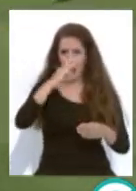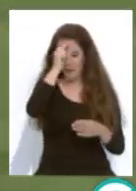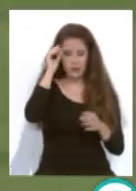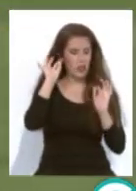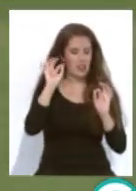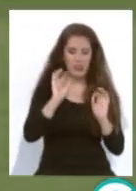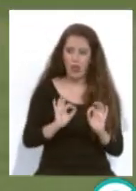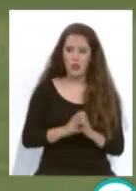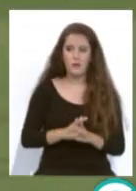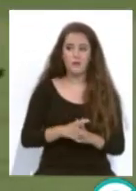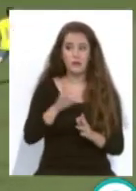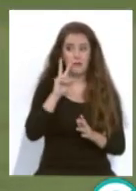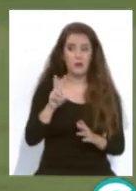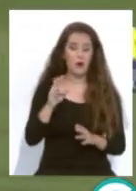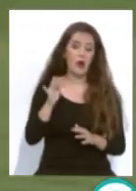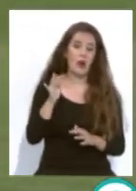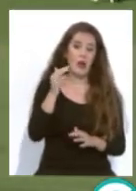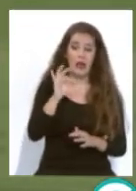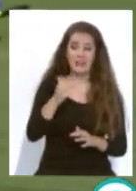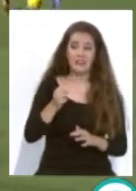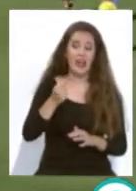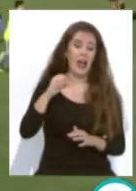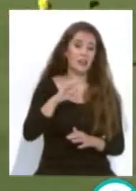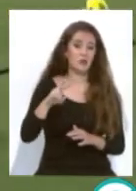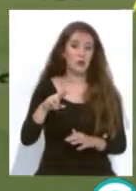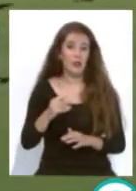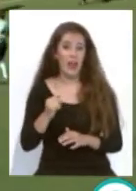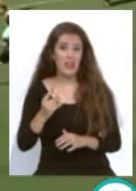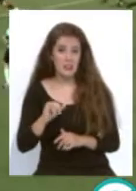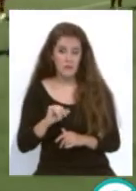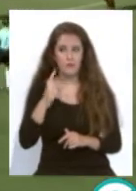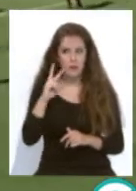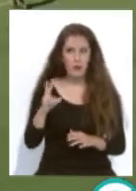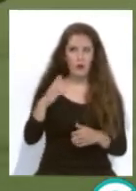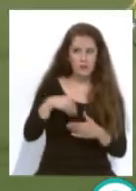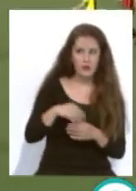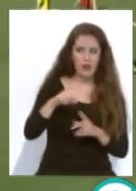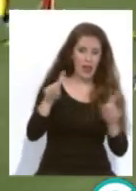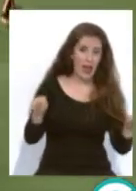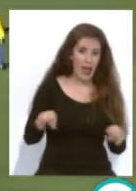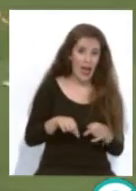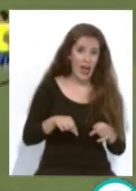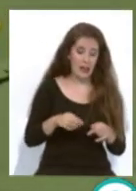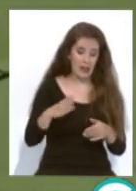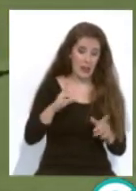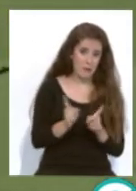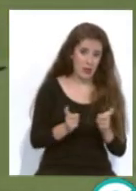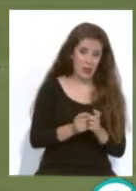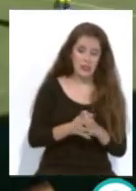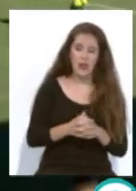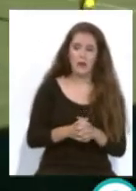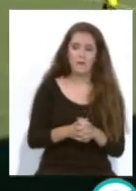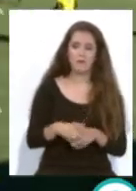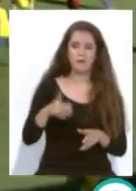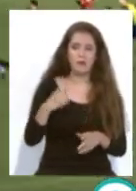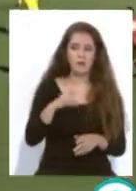vemos incluso a Sáturda y queriendo hacer un taconazo ahí dentro del área pequeña y hablando de pequeño también